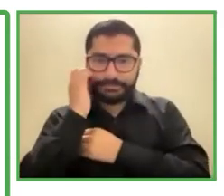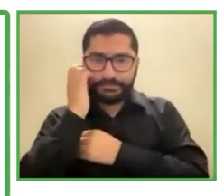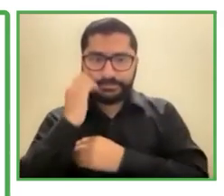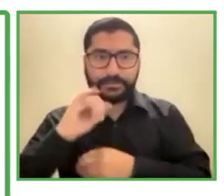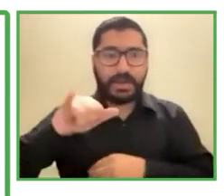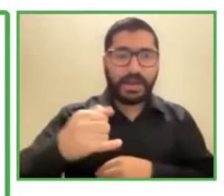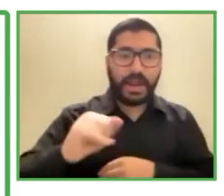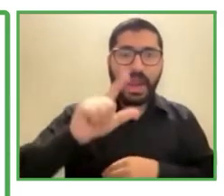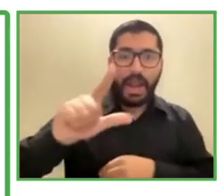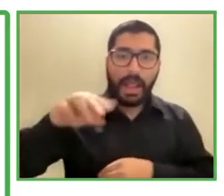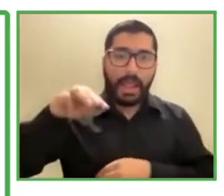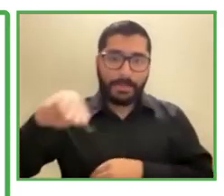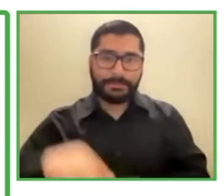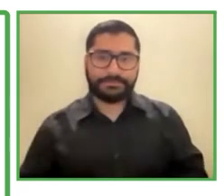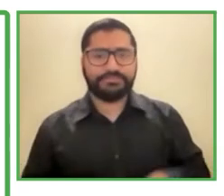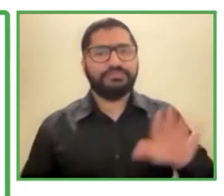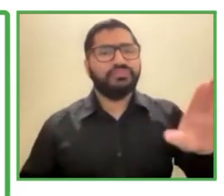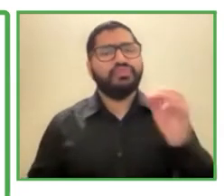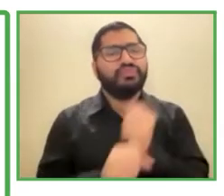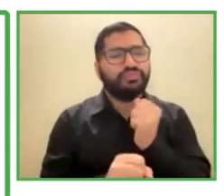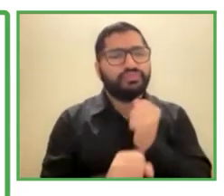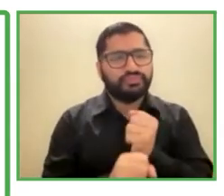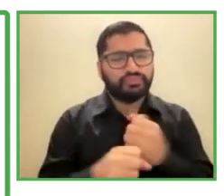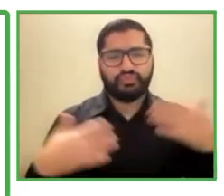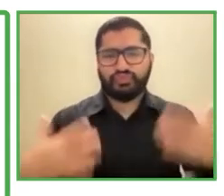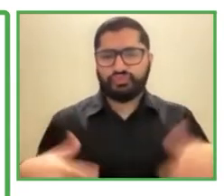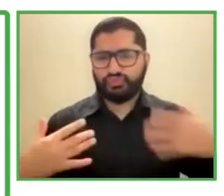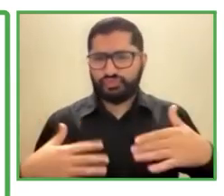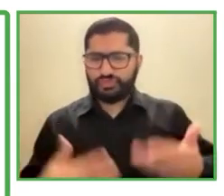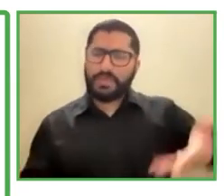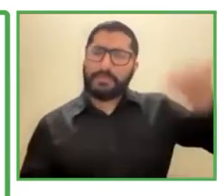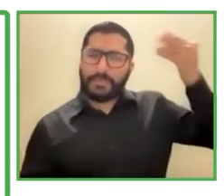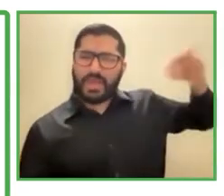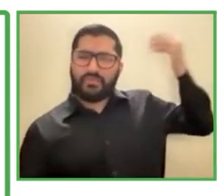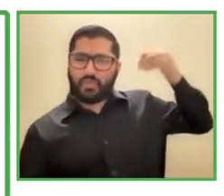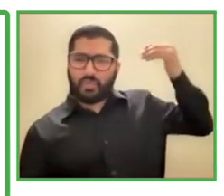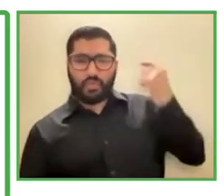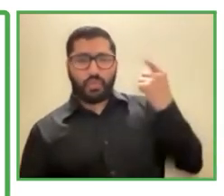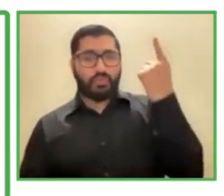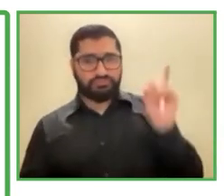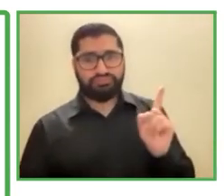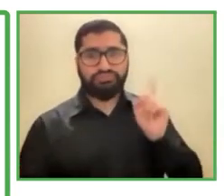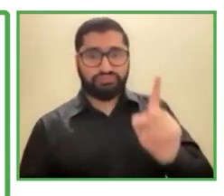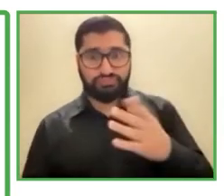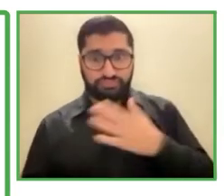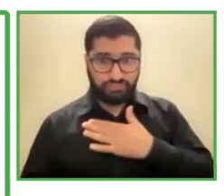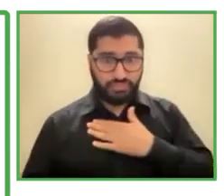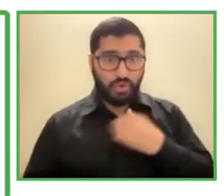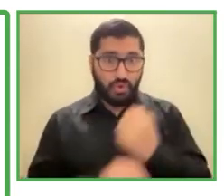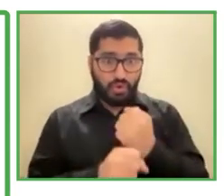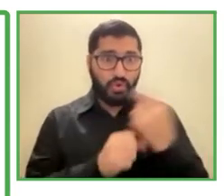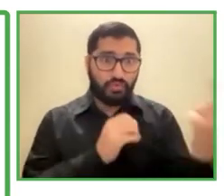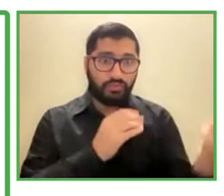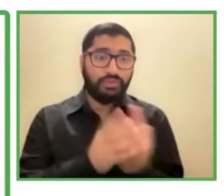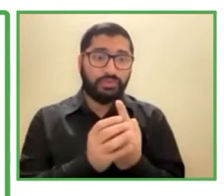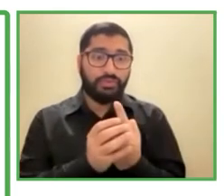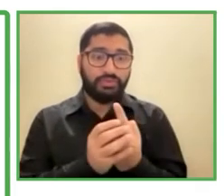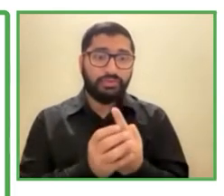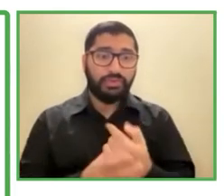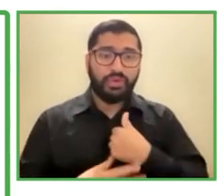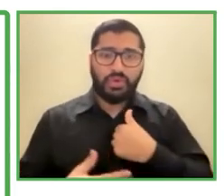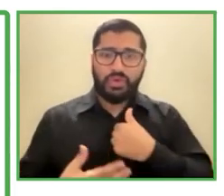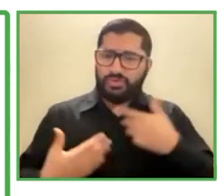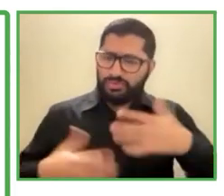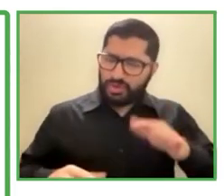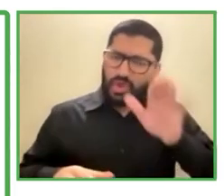algún tiempo se presentó en mi oficina, ¿no es cierto?, para buscar un acuerdo y poder retirarse de la empresa, porque su discapacidad no le